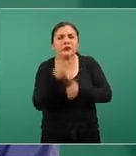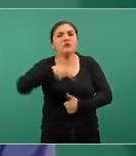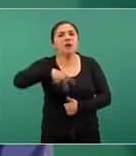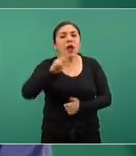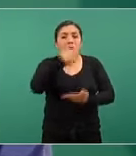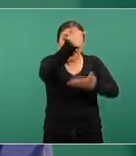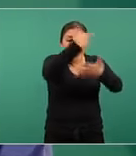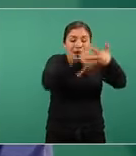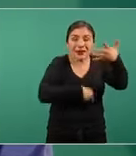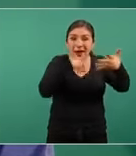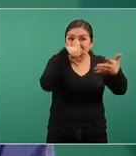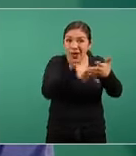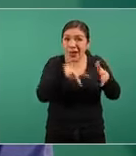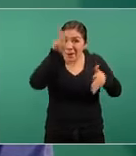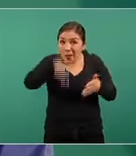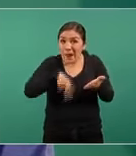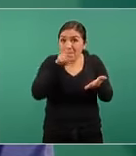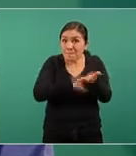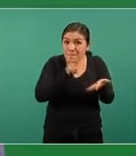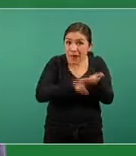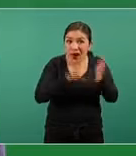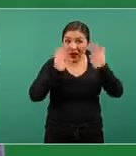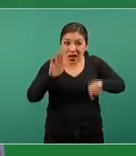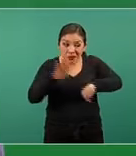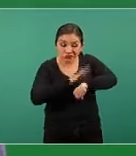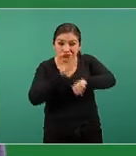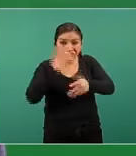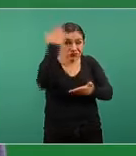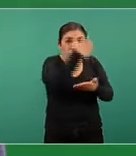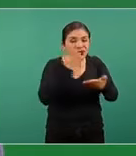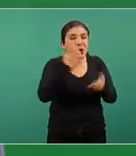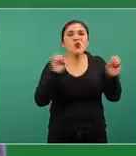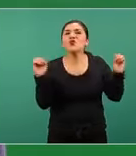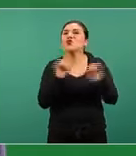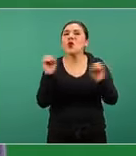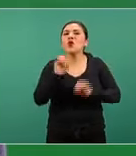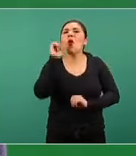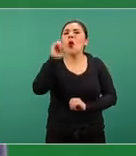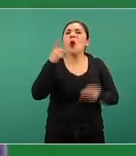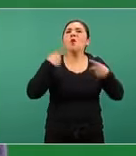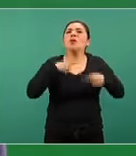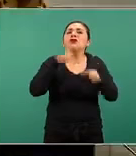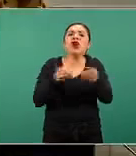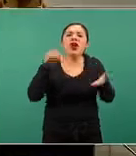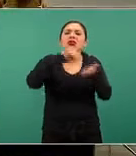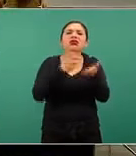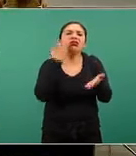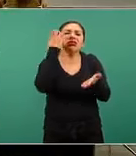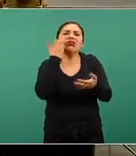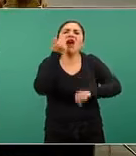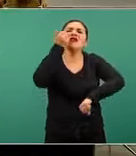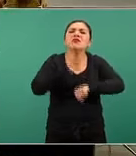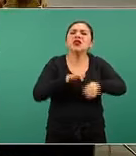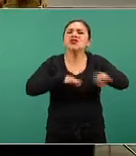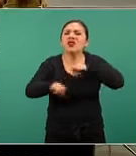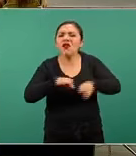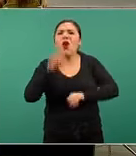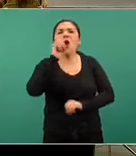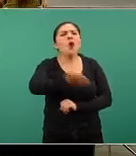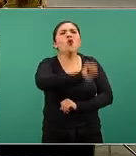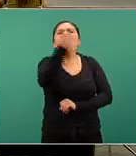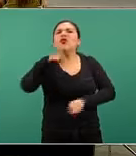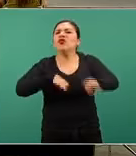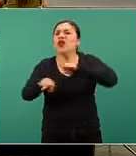censos que no estaban validados, no estaban actualizados, había personal administrativo, había personas que no estaban en el campo clínico,